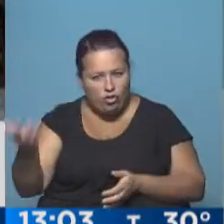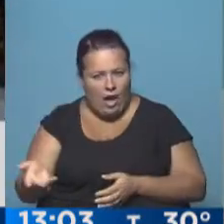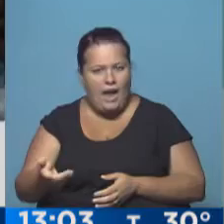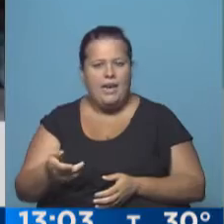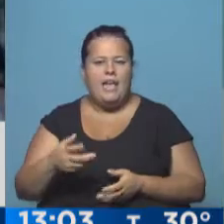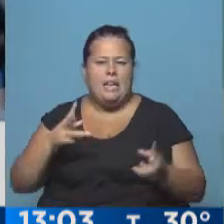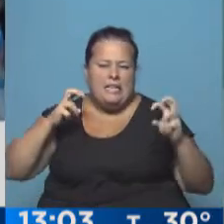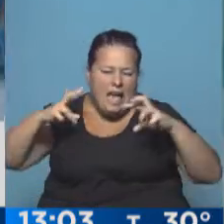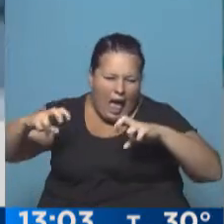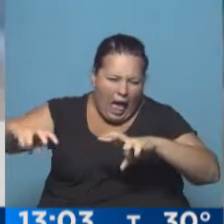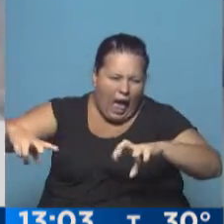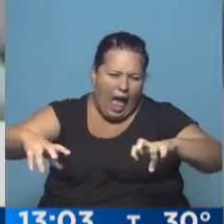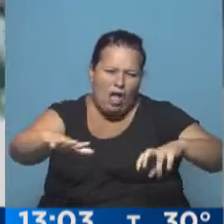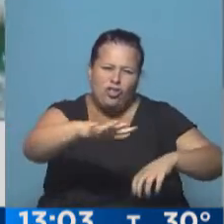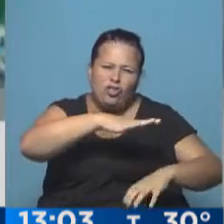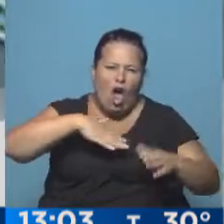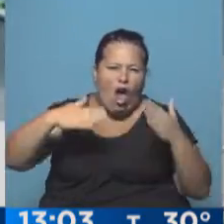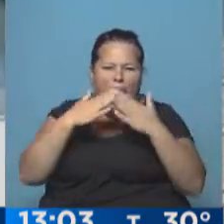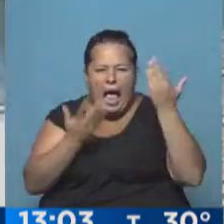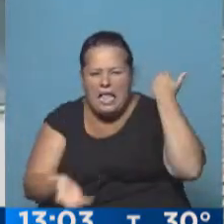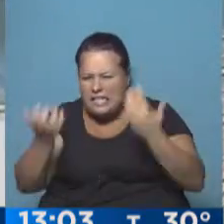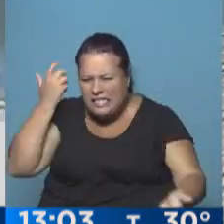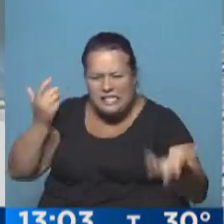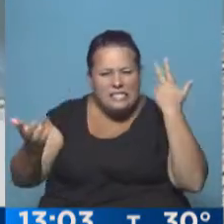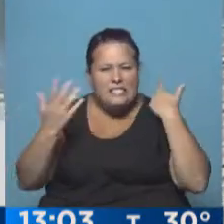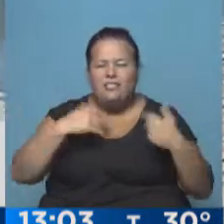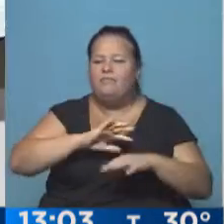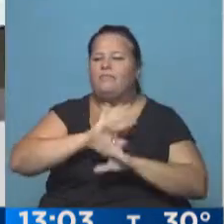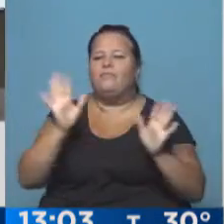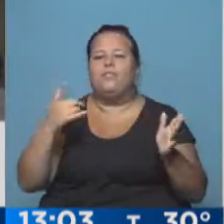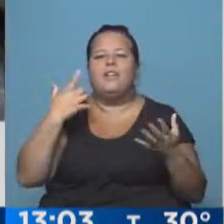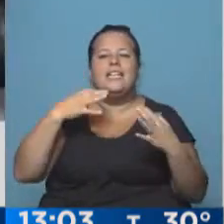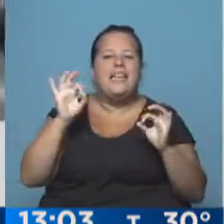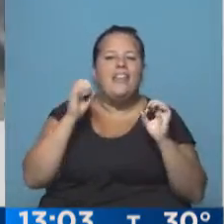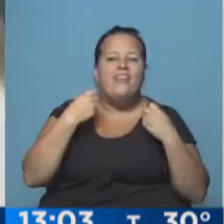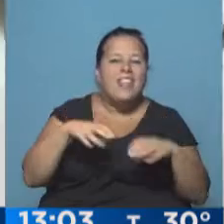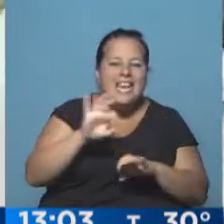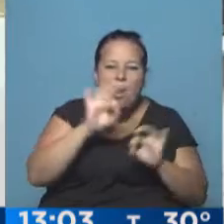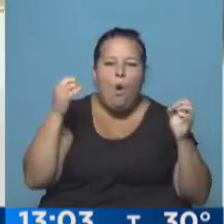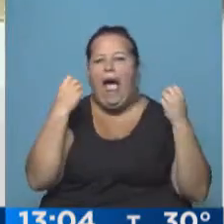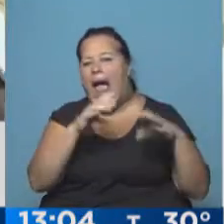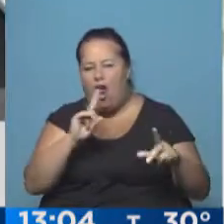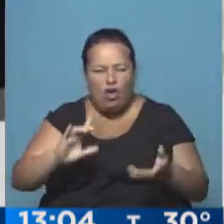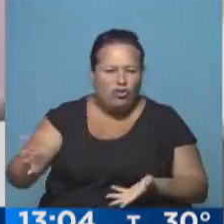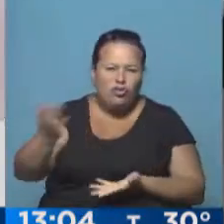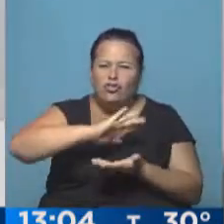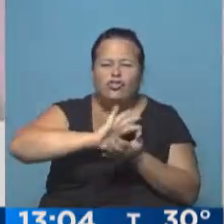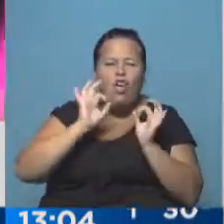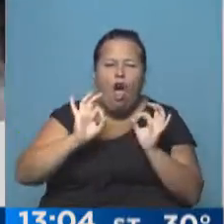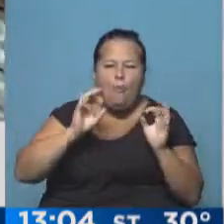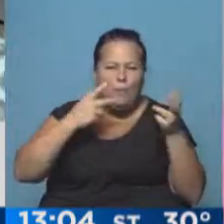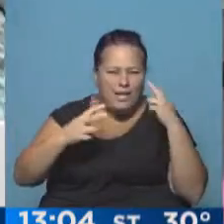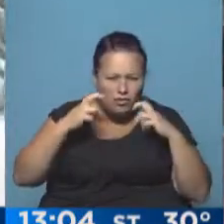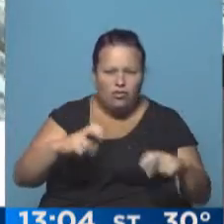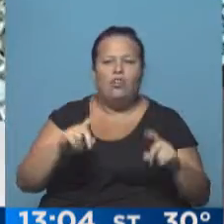rastrearon absolutamente todos los rincones de esta casa y no dejaron ni un solo lugar sin escrutiniar y